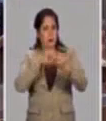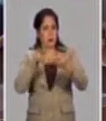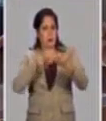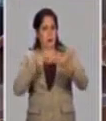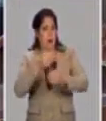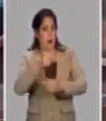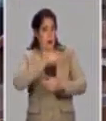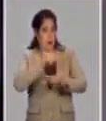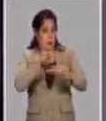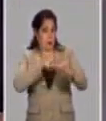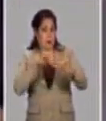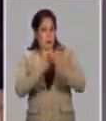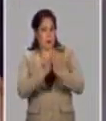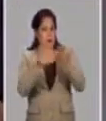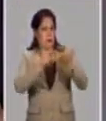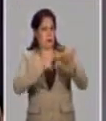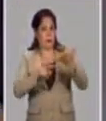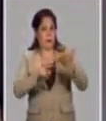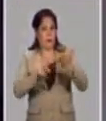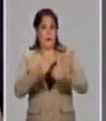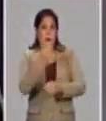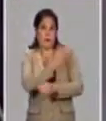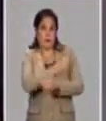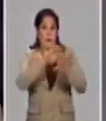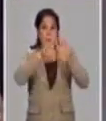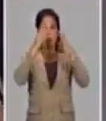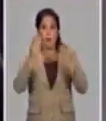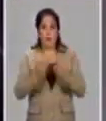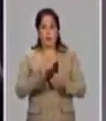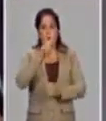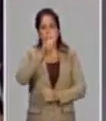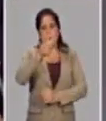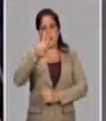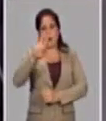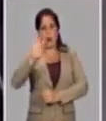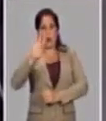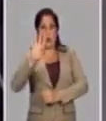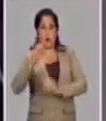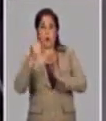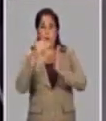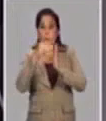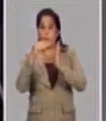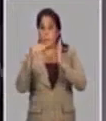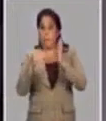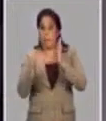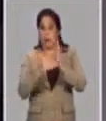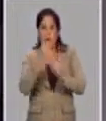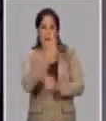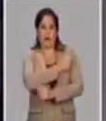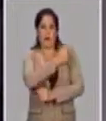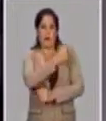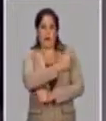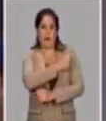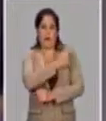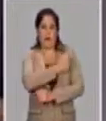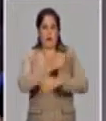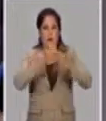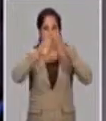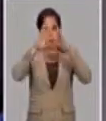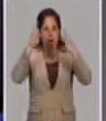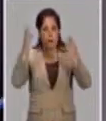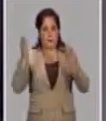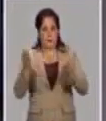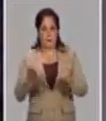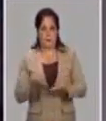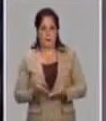hasta el día de ayer, se han administrado en el mundo 284 millones de dosis de vacunas